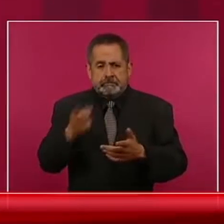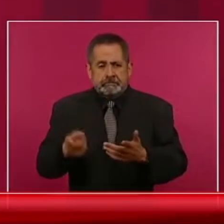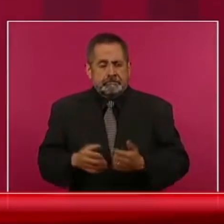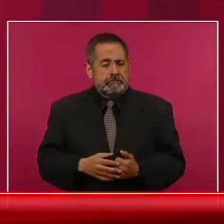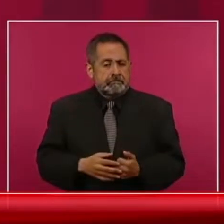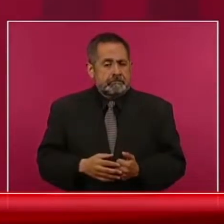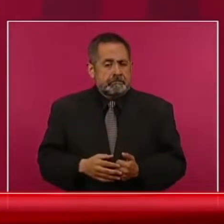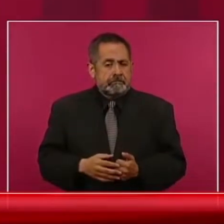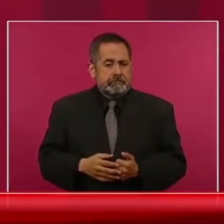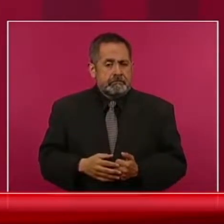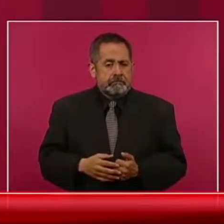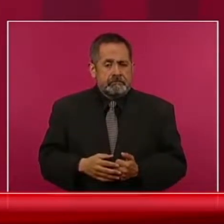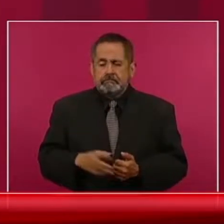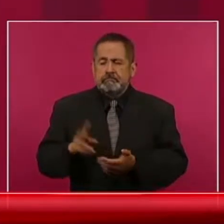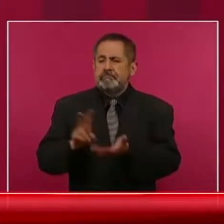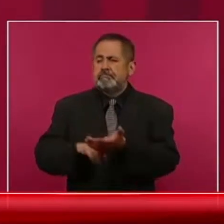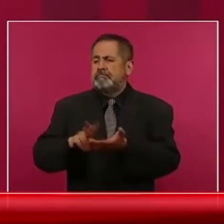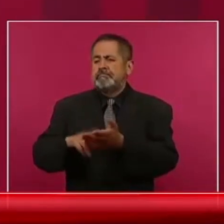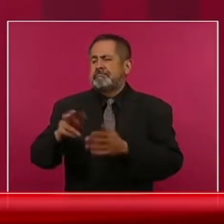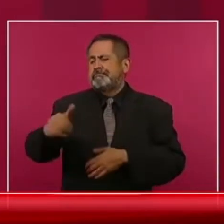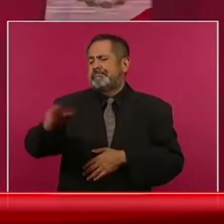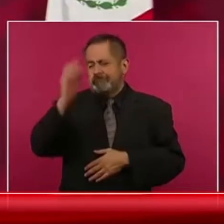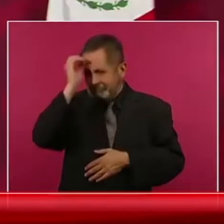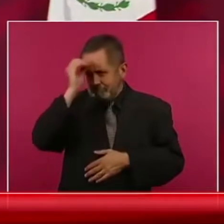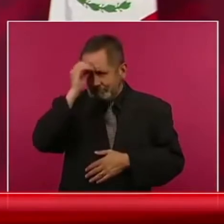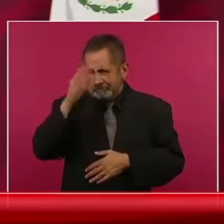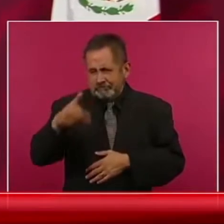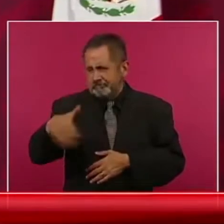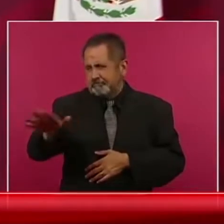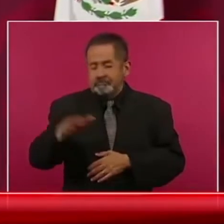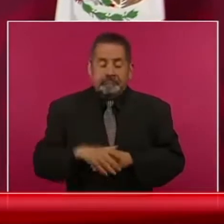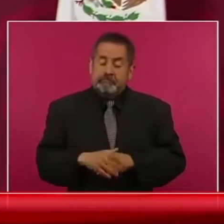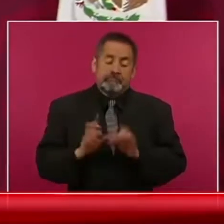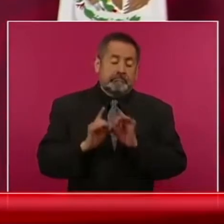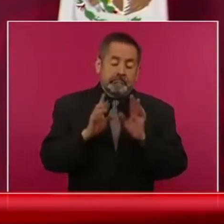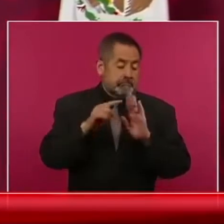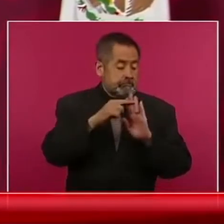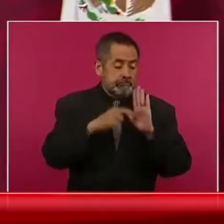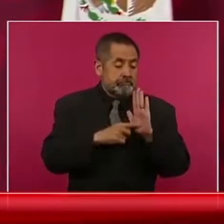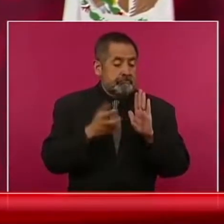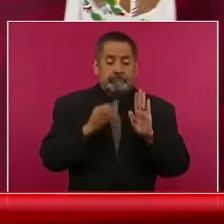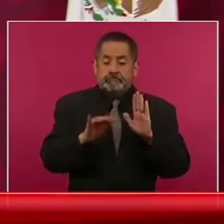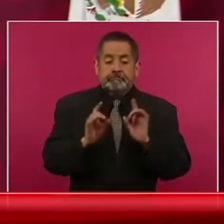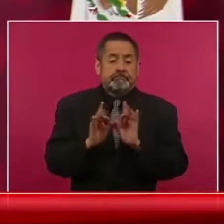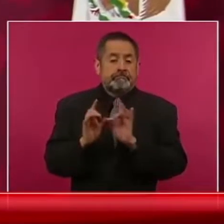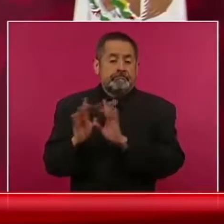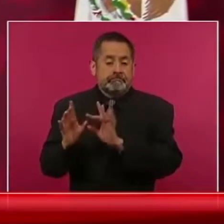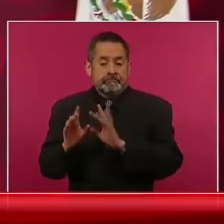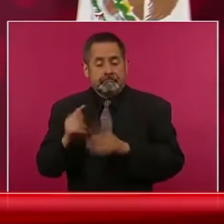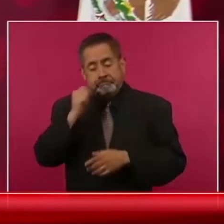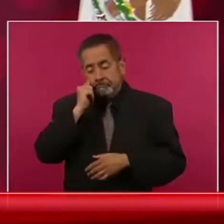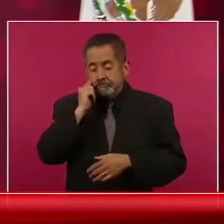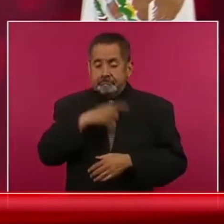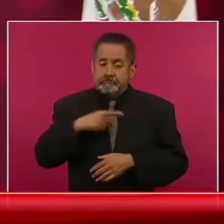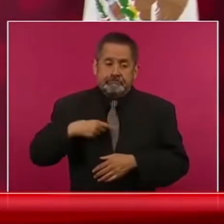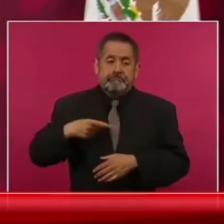no cuenta, es una variable que no importa.